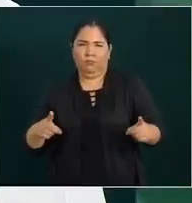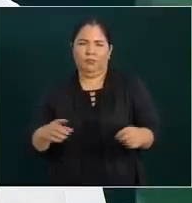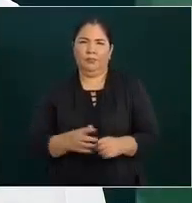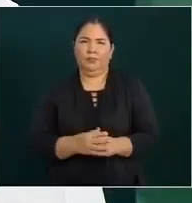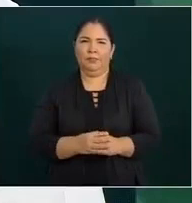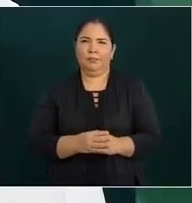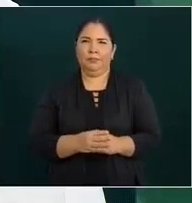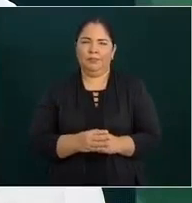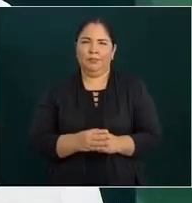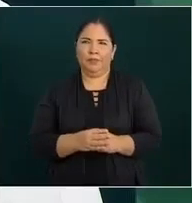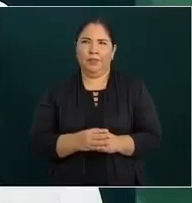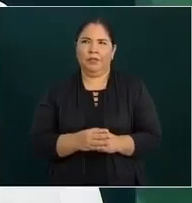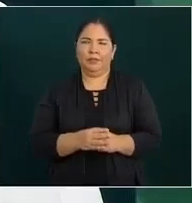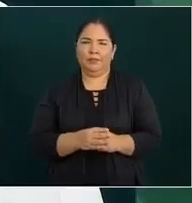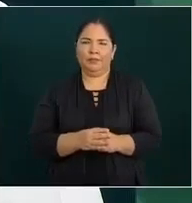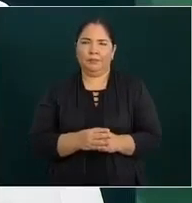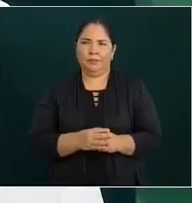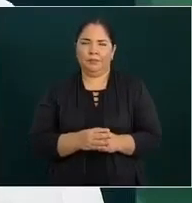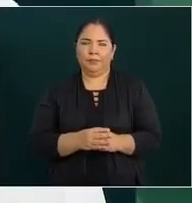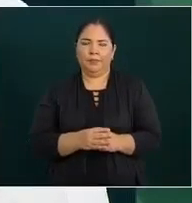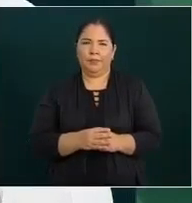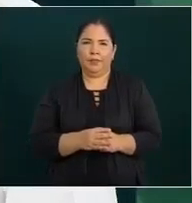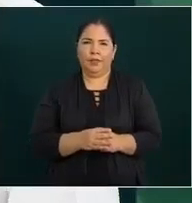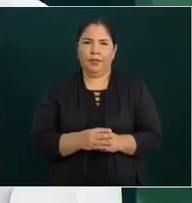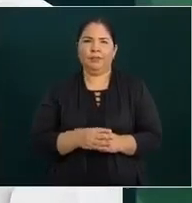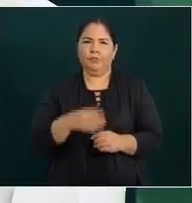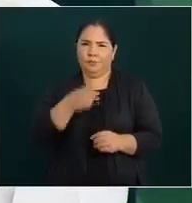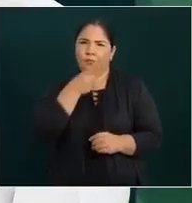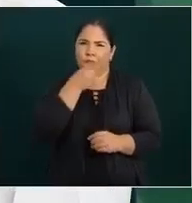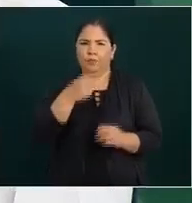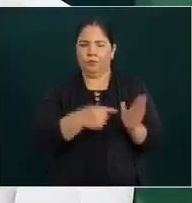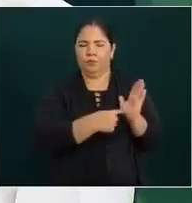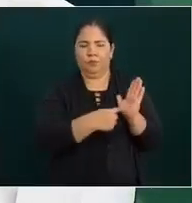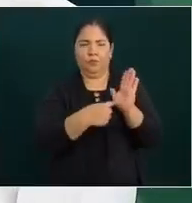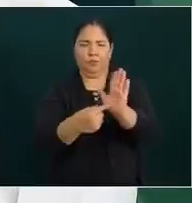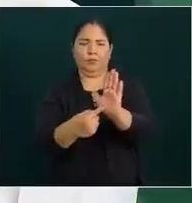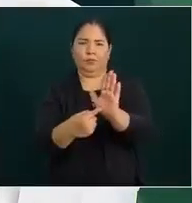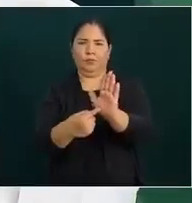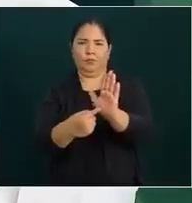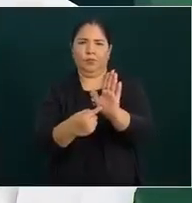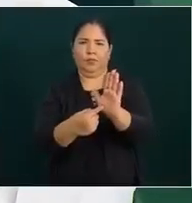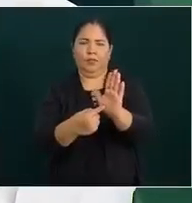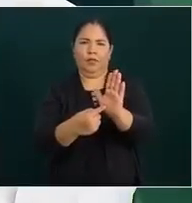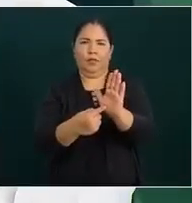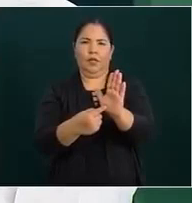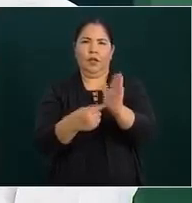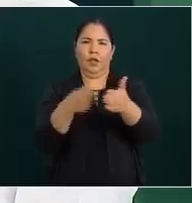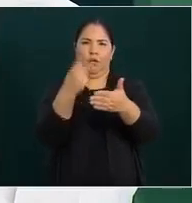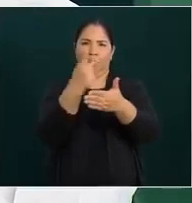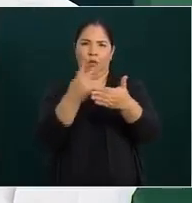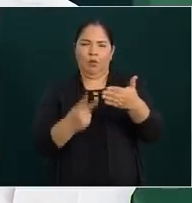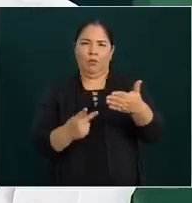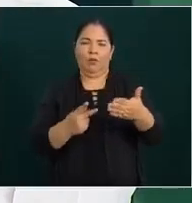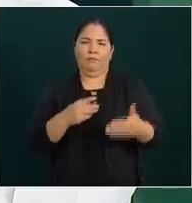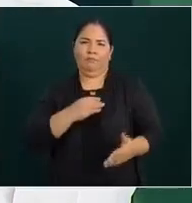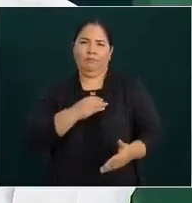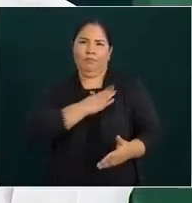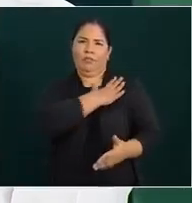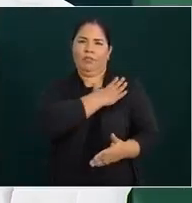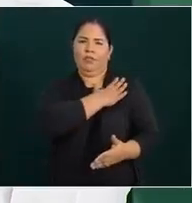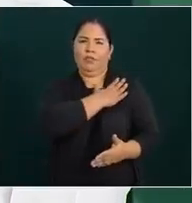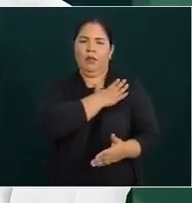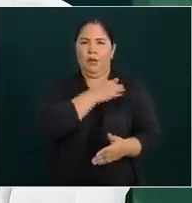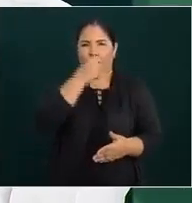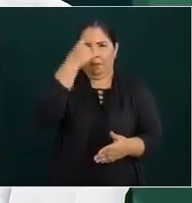Les voy a dar a conocer el programa de bienestar para